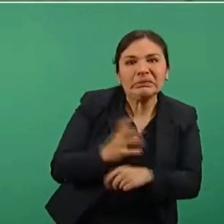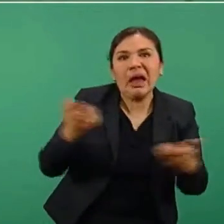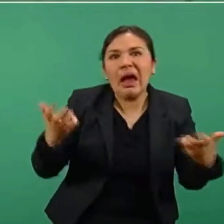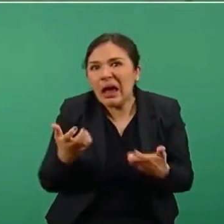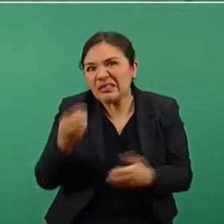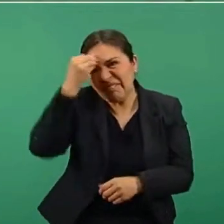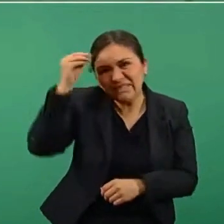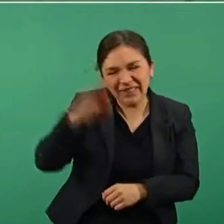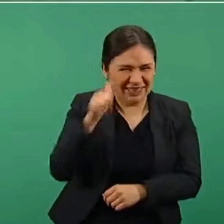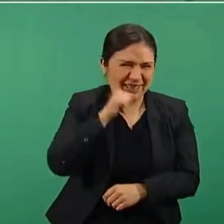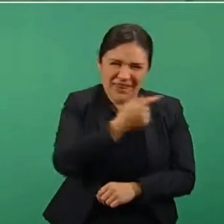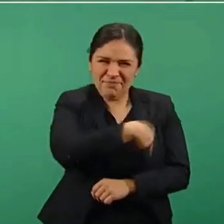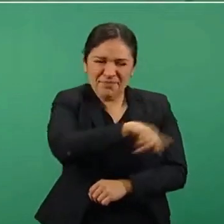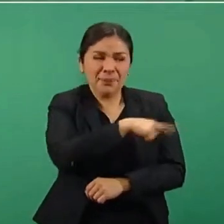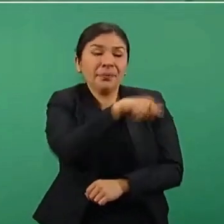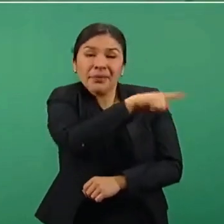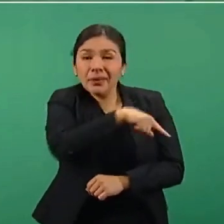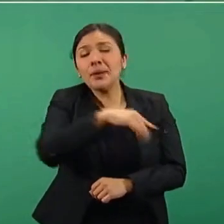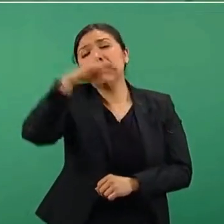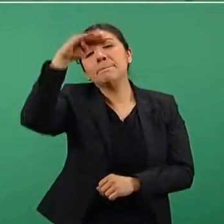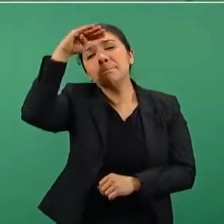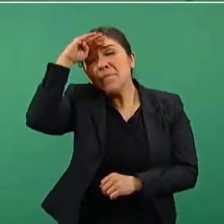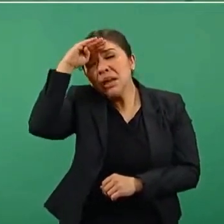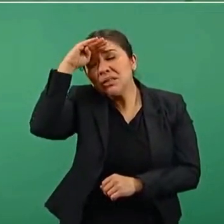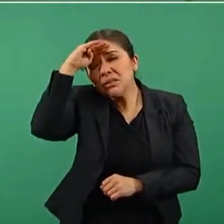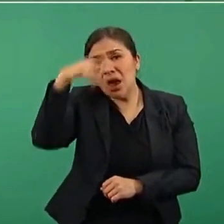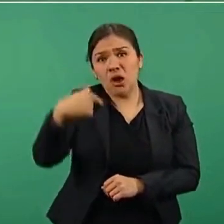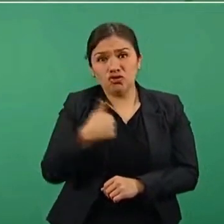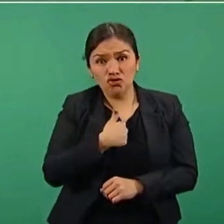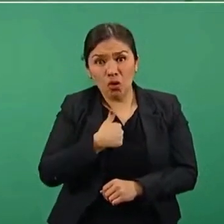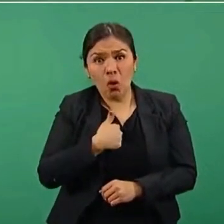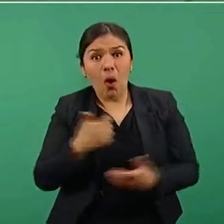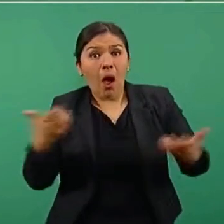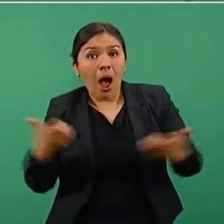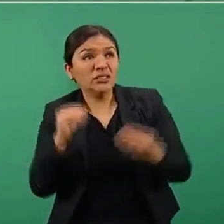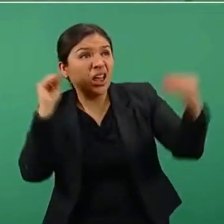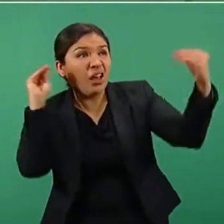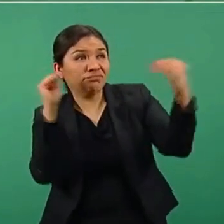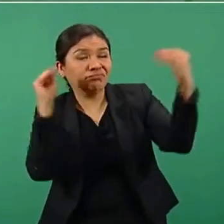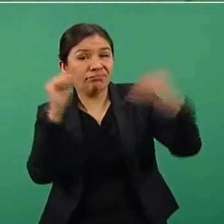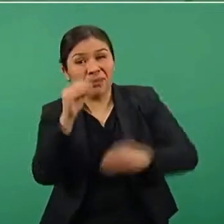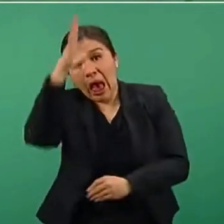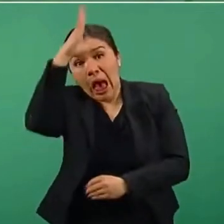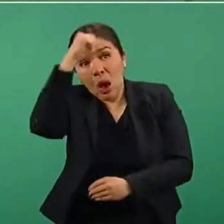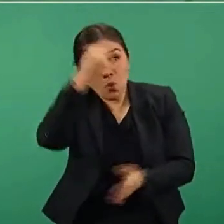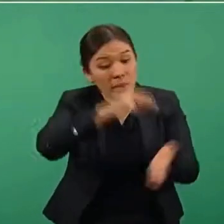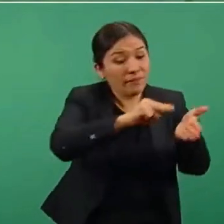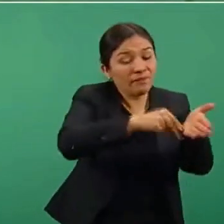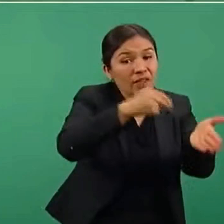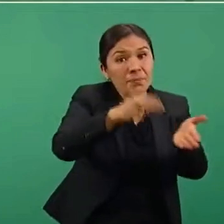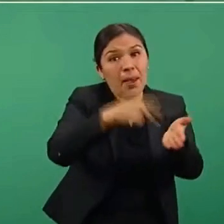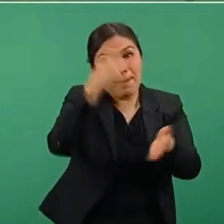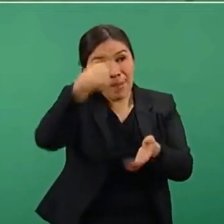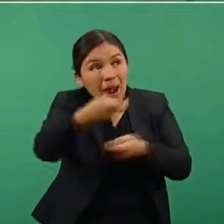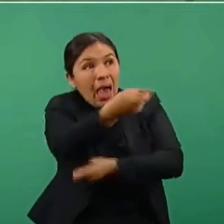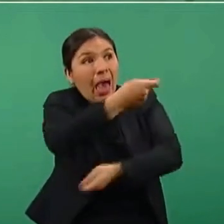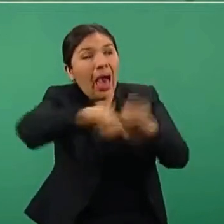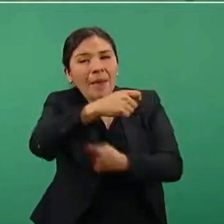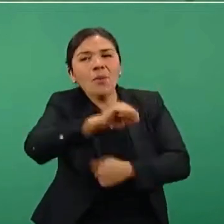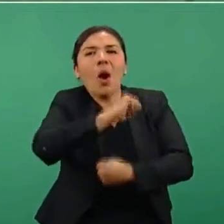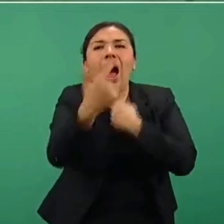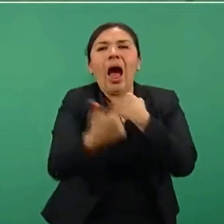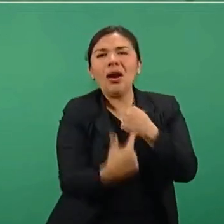piensan que nosotros hacemos acuerdos a cambio de algo.